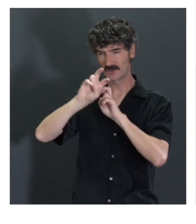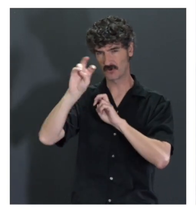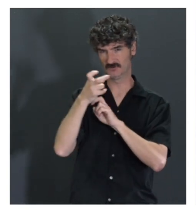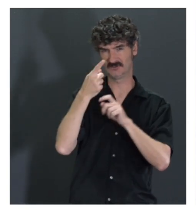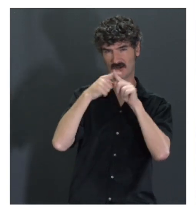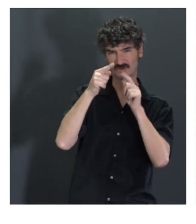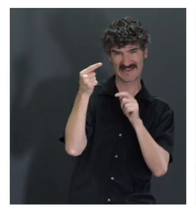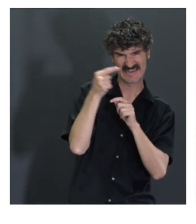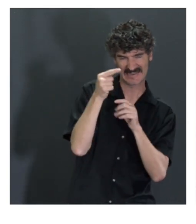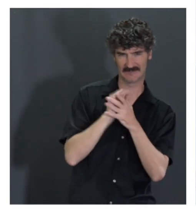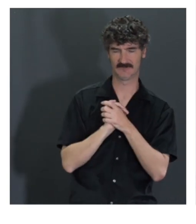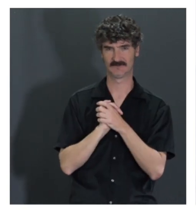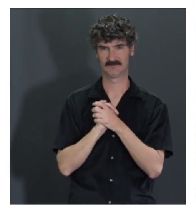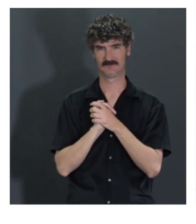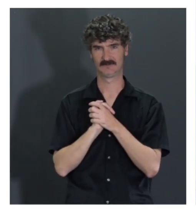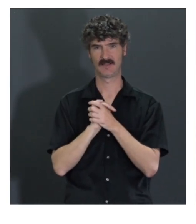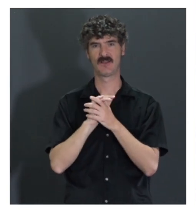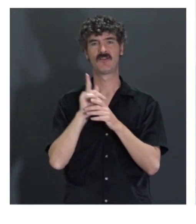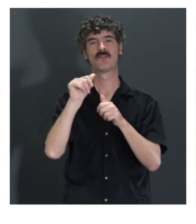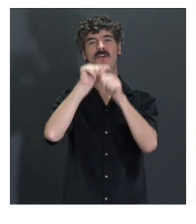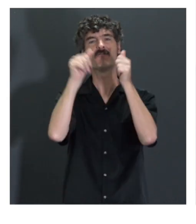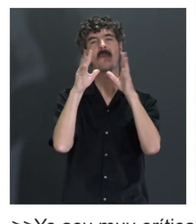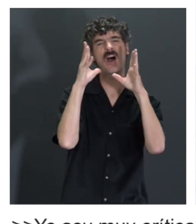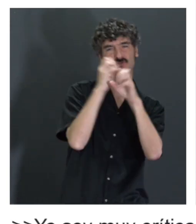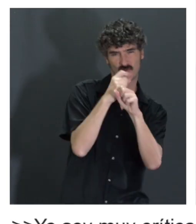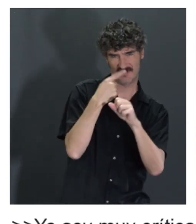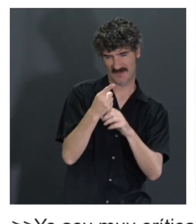el lado oscuro. Yo creo que es una forma de ser, bueno,